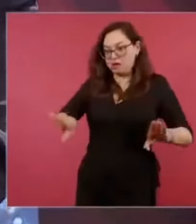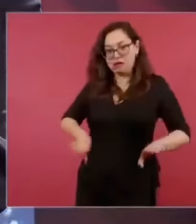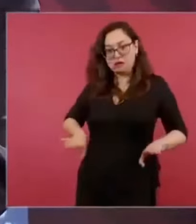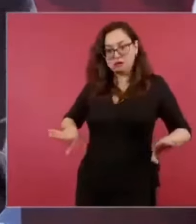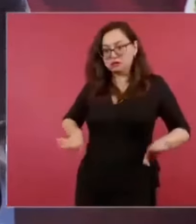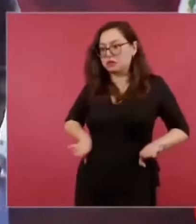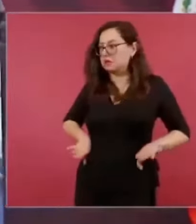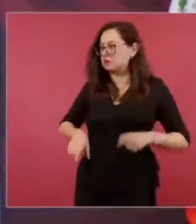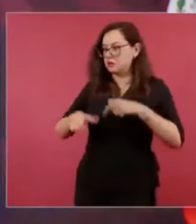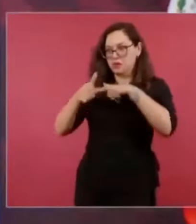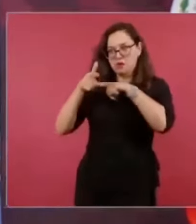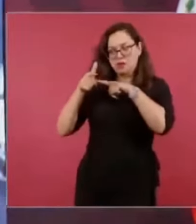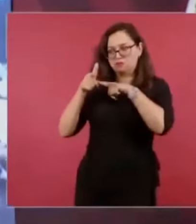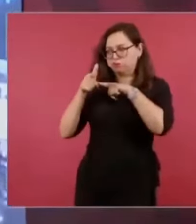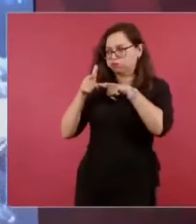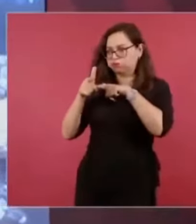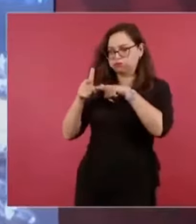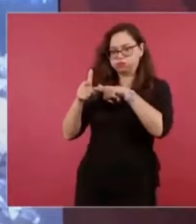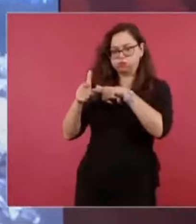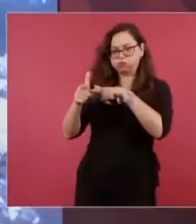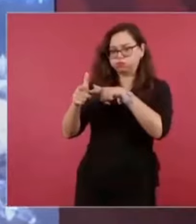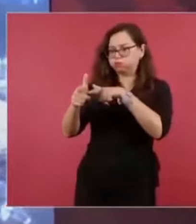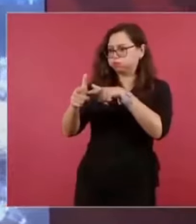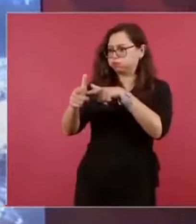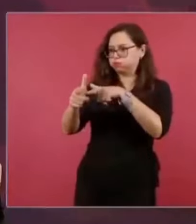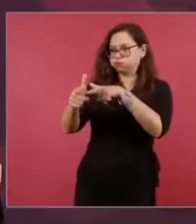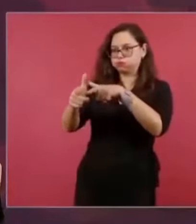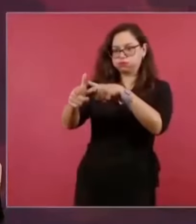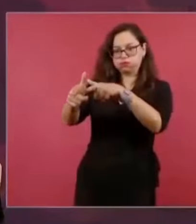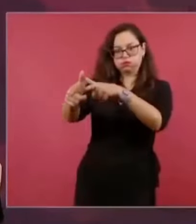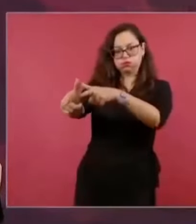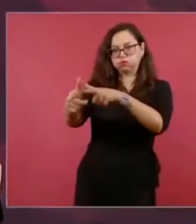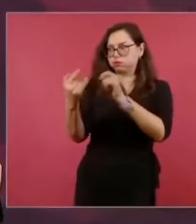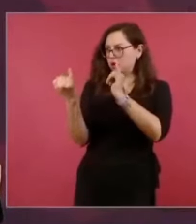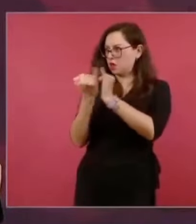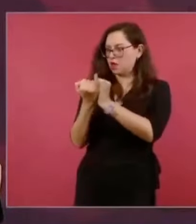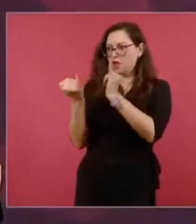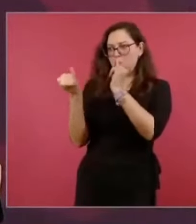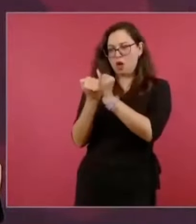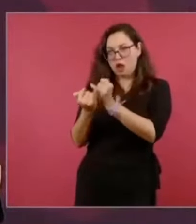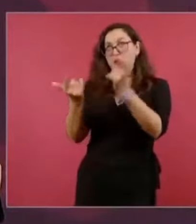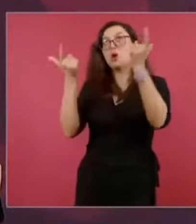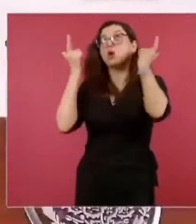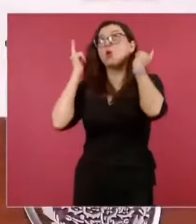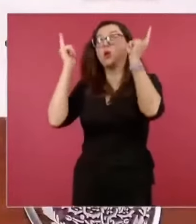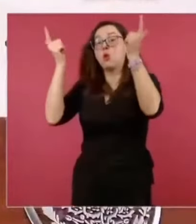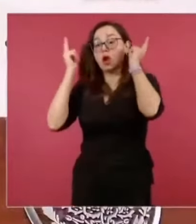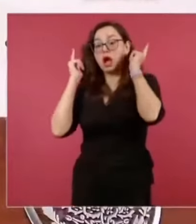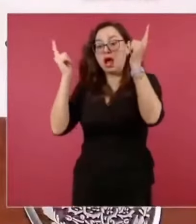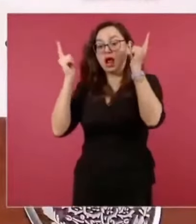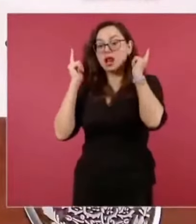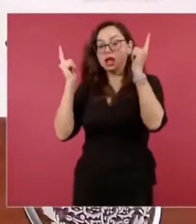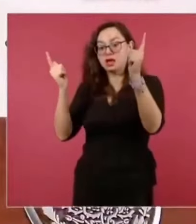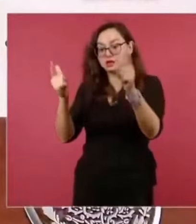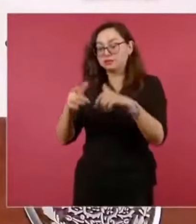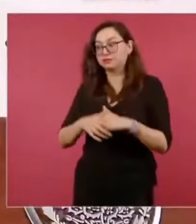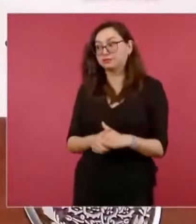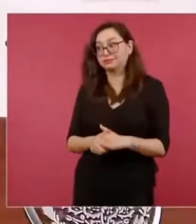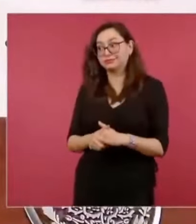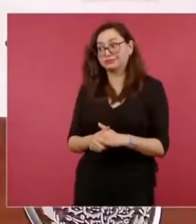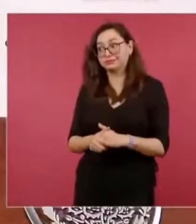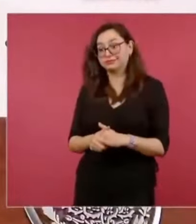con el tiempo. Porque la historia